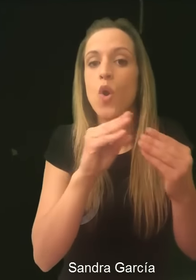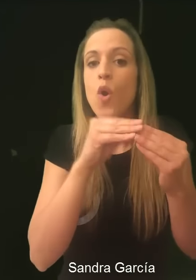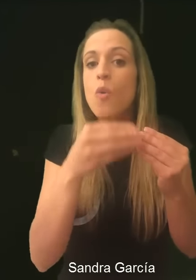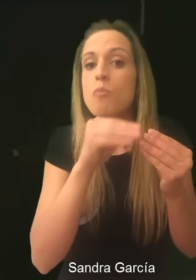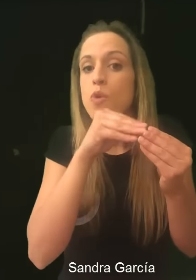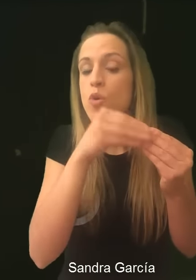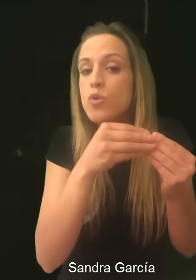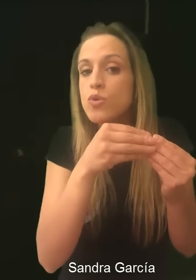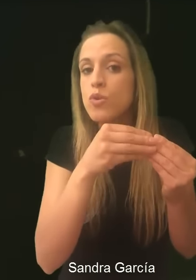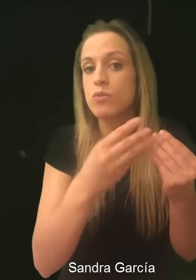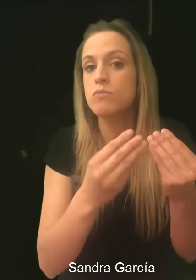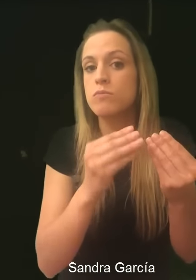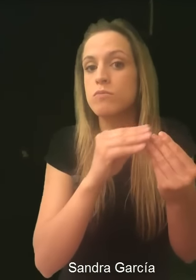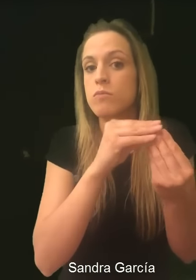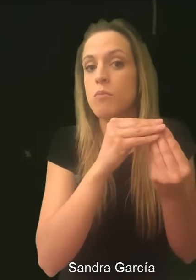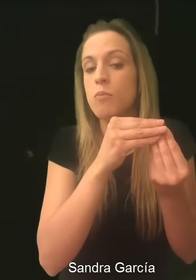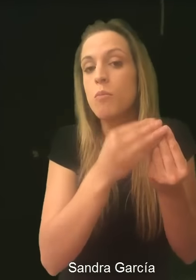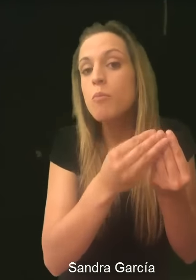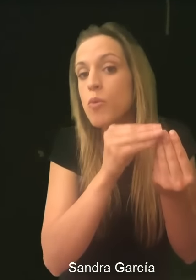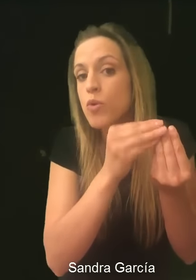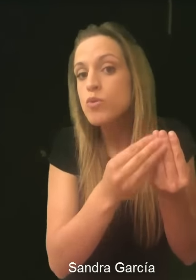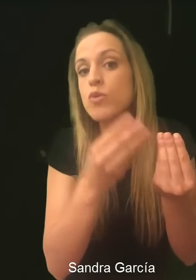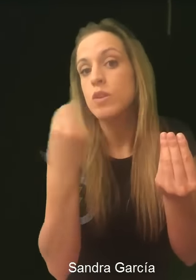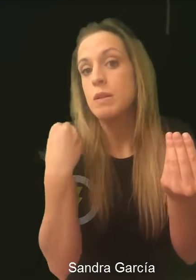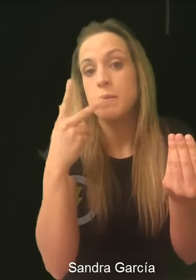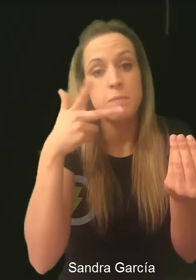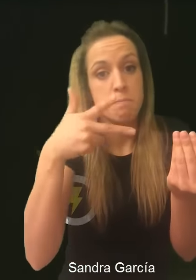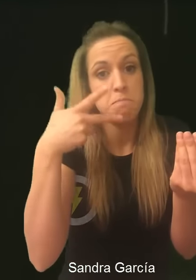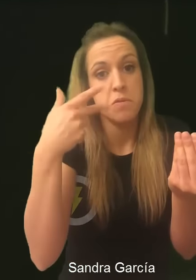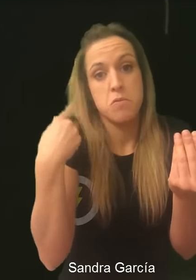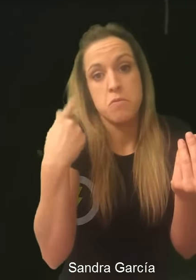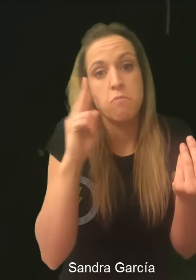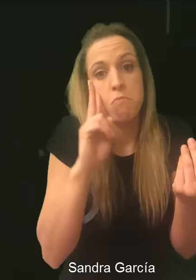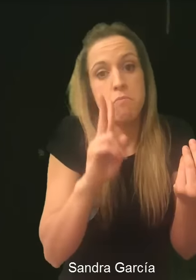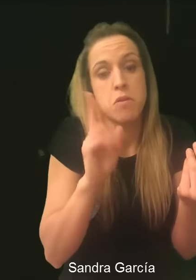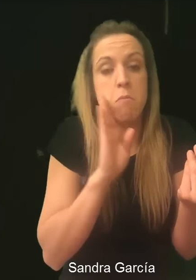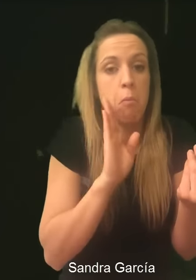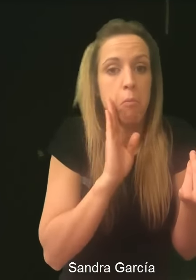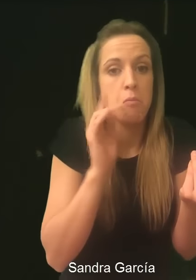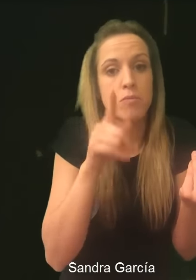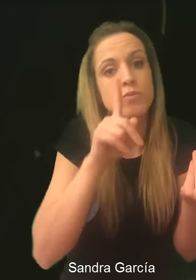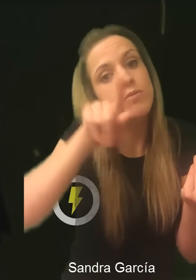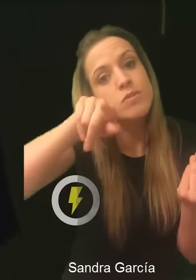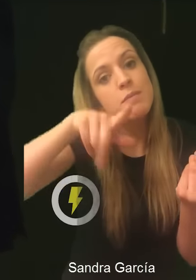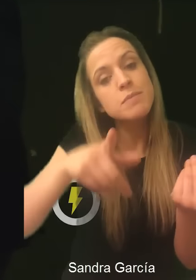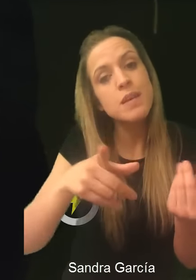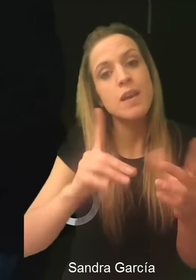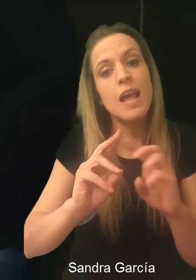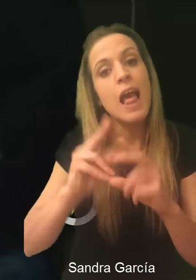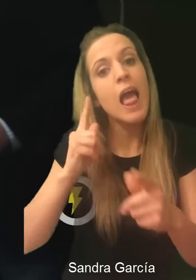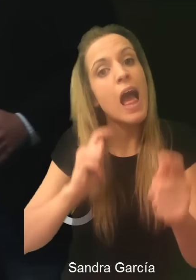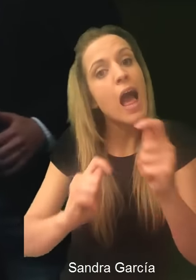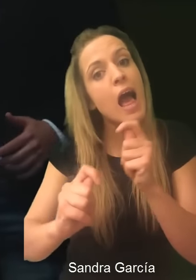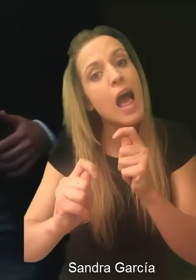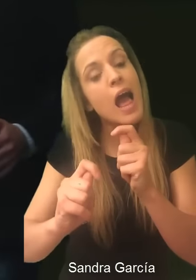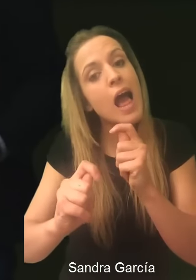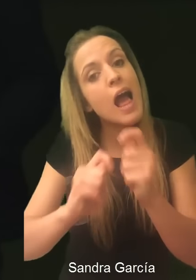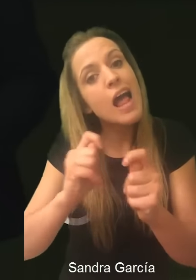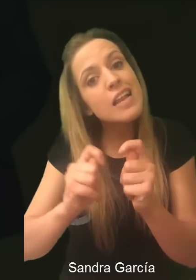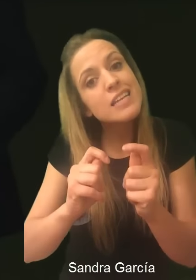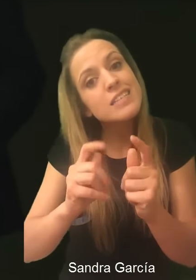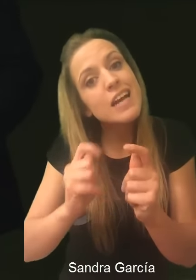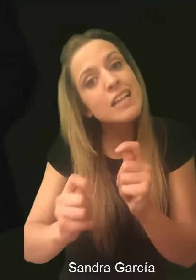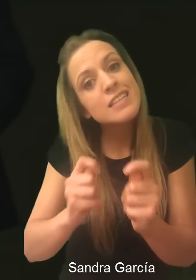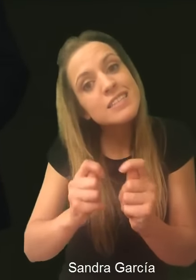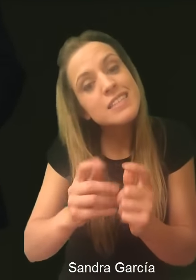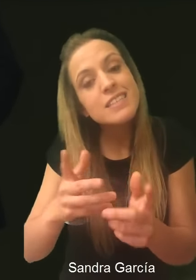online. Eso, casi nadie lo hace en el mundo. ¿Y eso qué significa? Que yo soy una máquina. ¿Qué va?